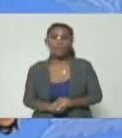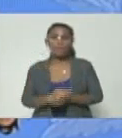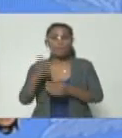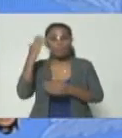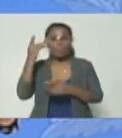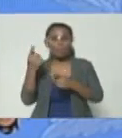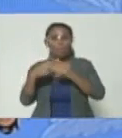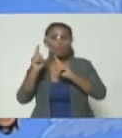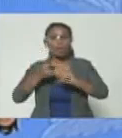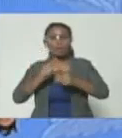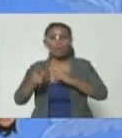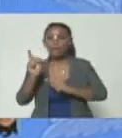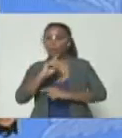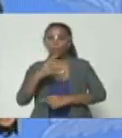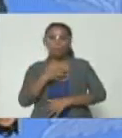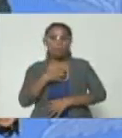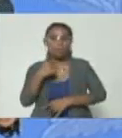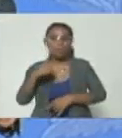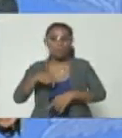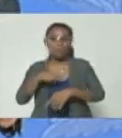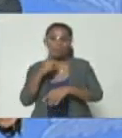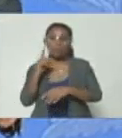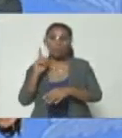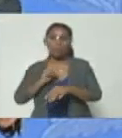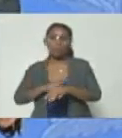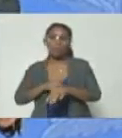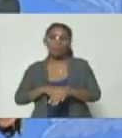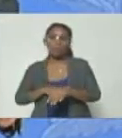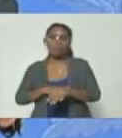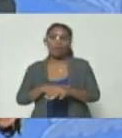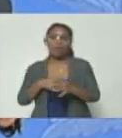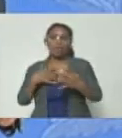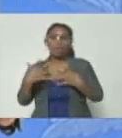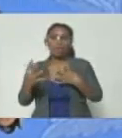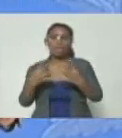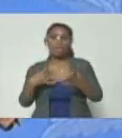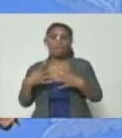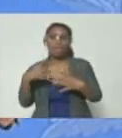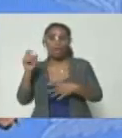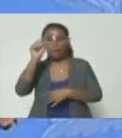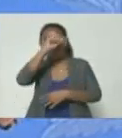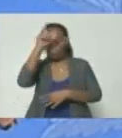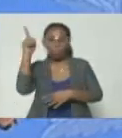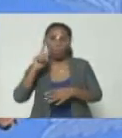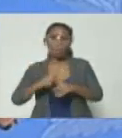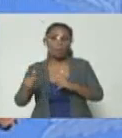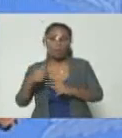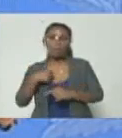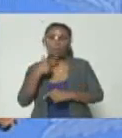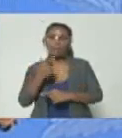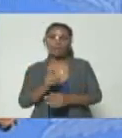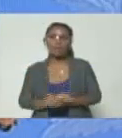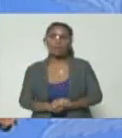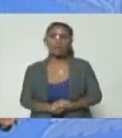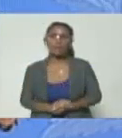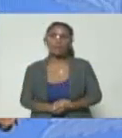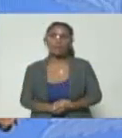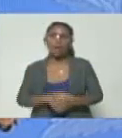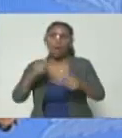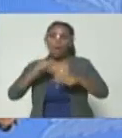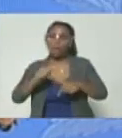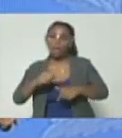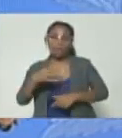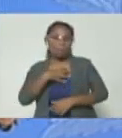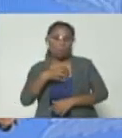no podemos decir en este momento sobre el flujo de dinero a Leopoldo López pero lo vamos a decir ahorita no lo